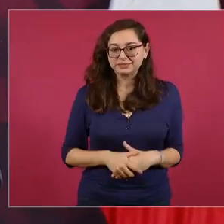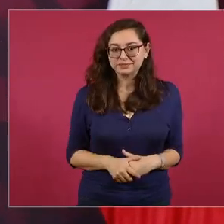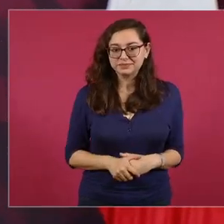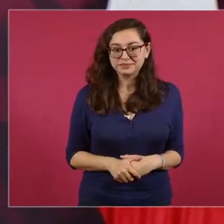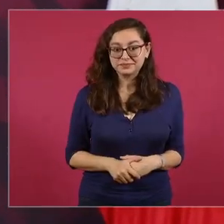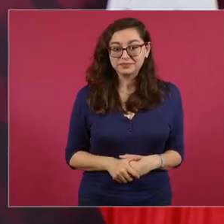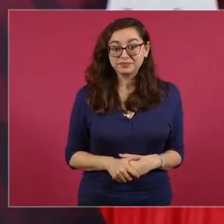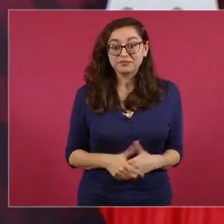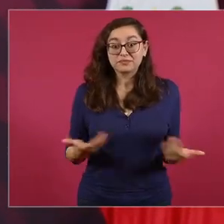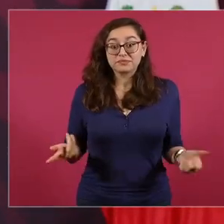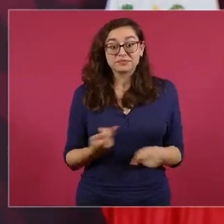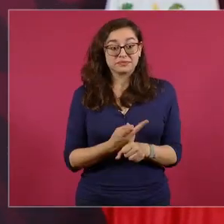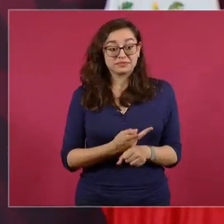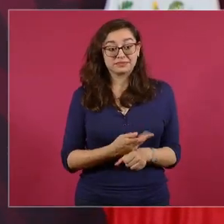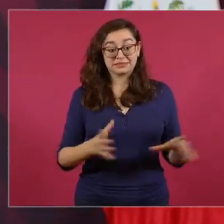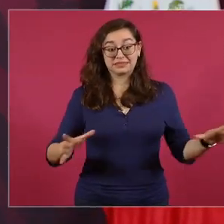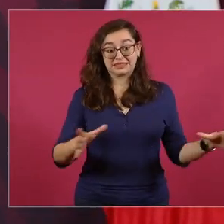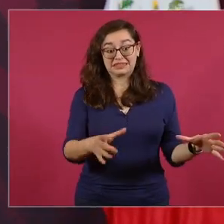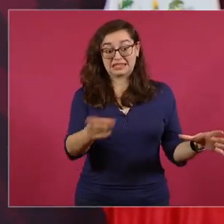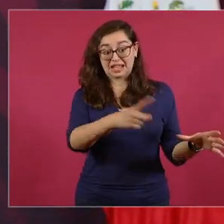eran unos simuladores